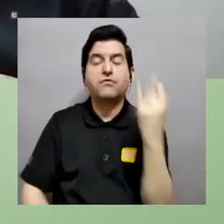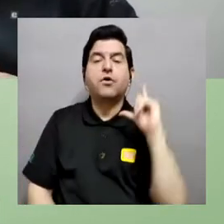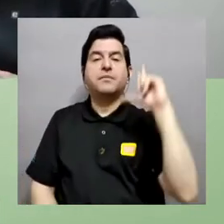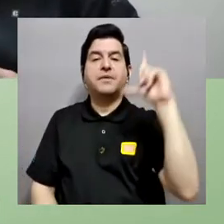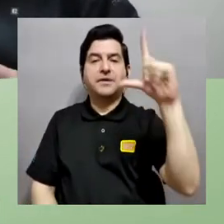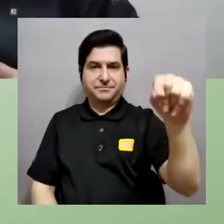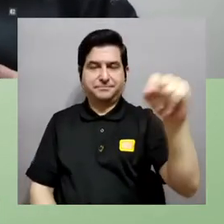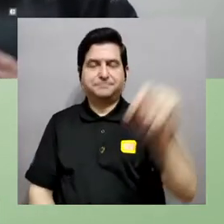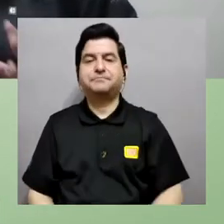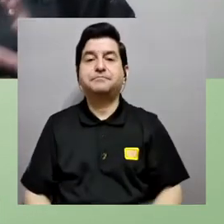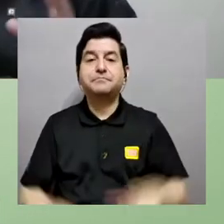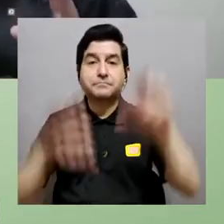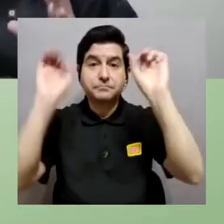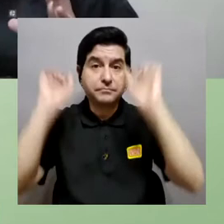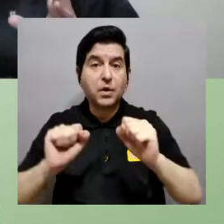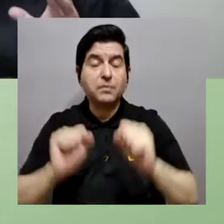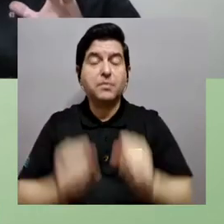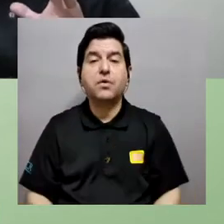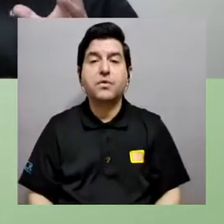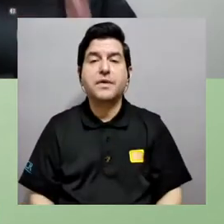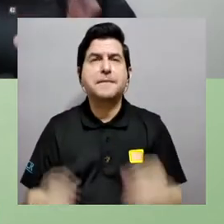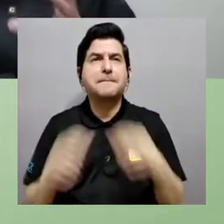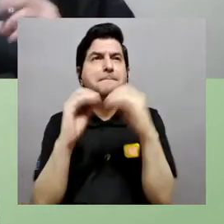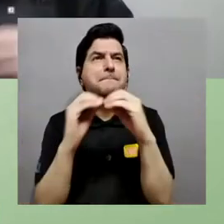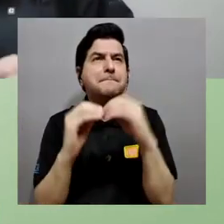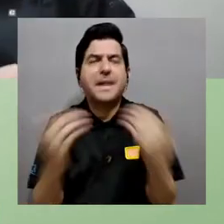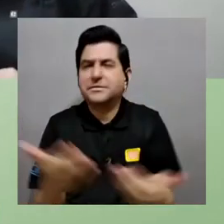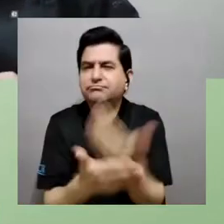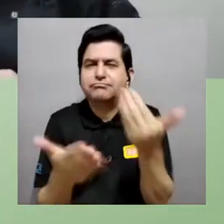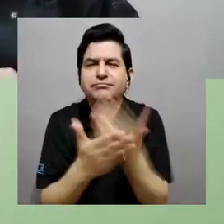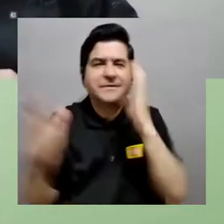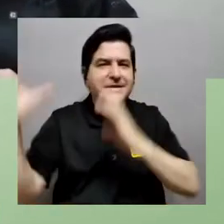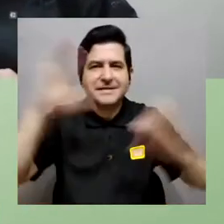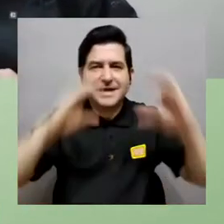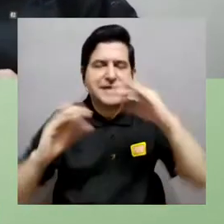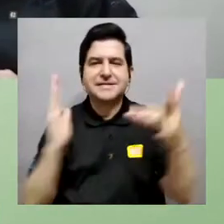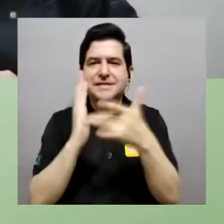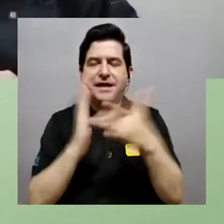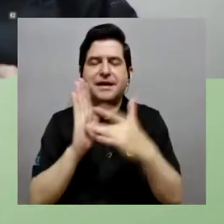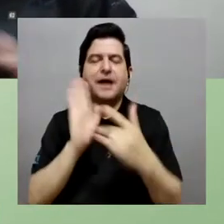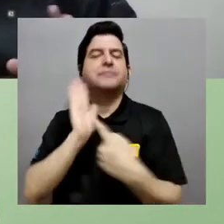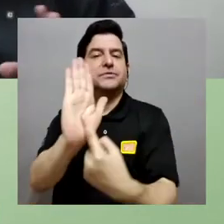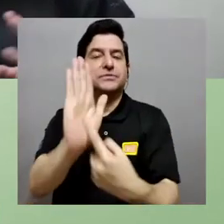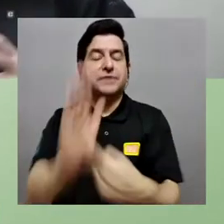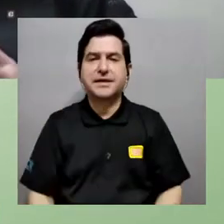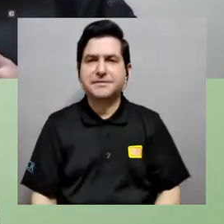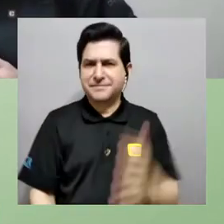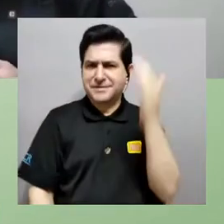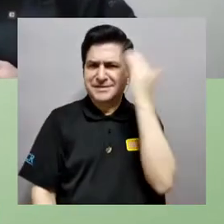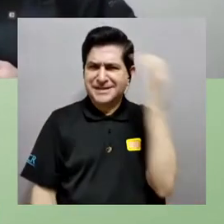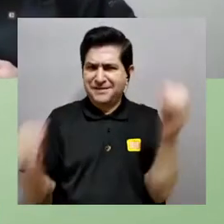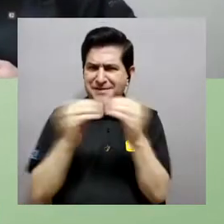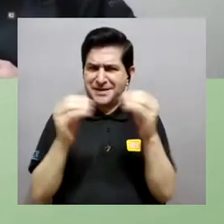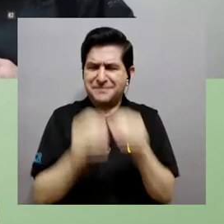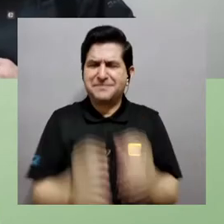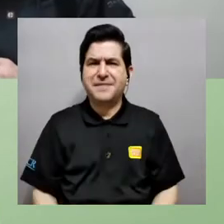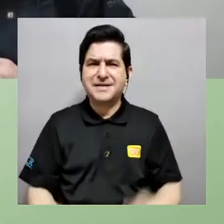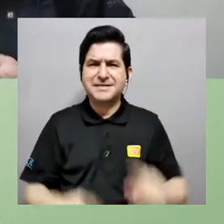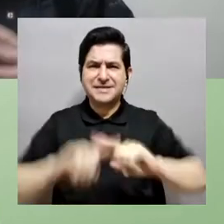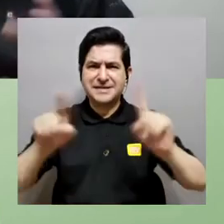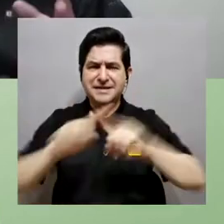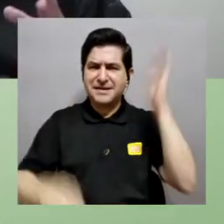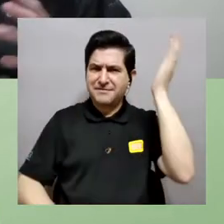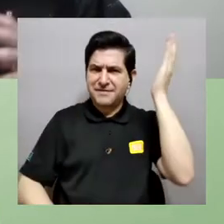forma remota pues para llevarle lo más actualizado de la ciencia y la tecnología, pero para conocer más de este ciclo de